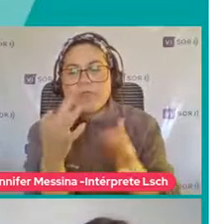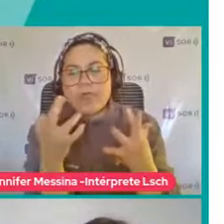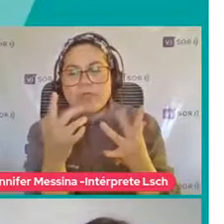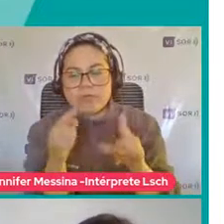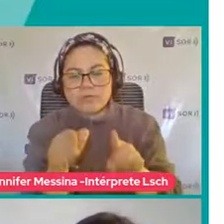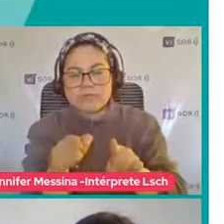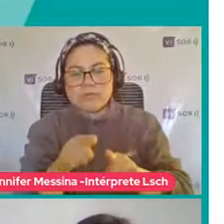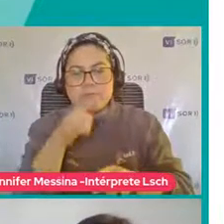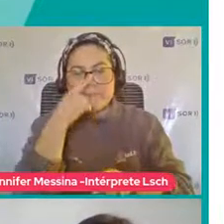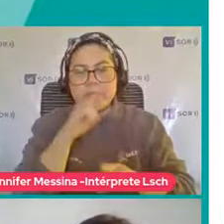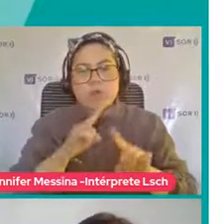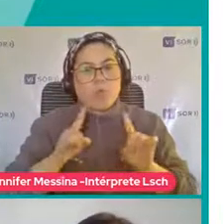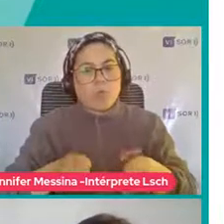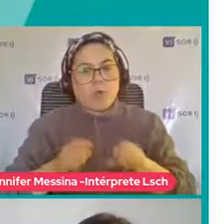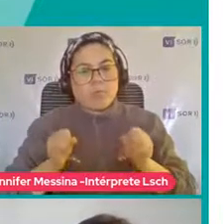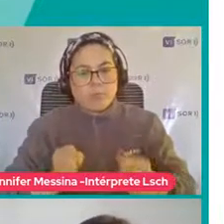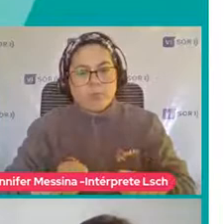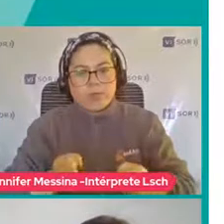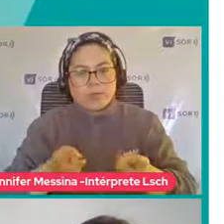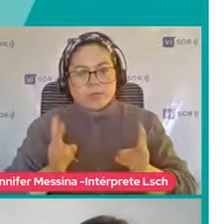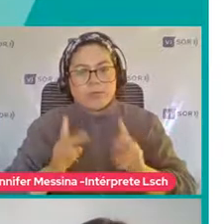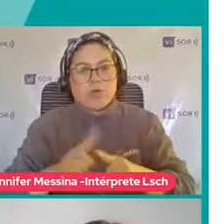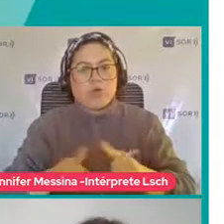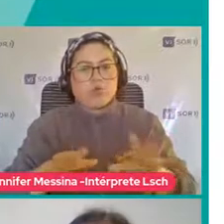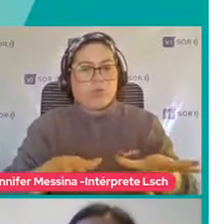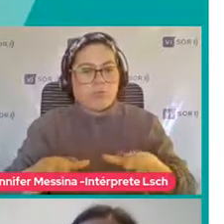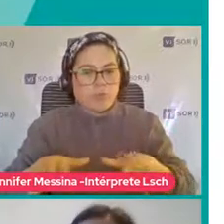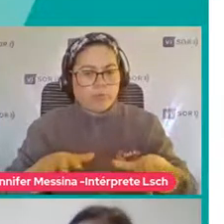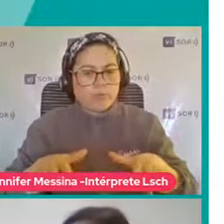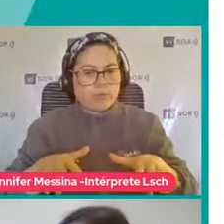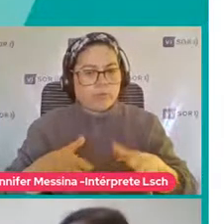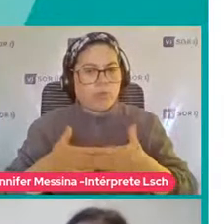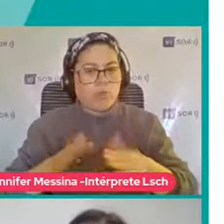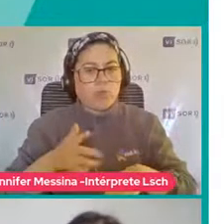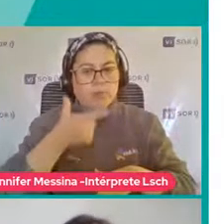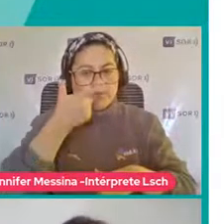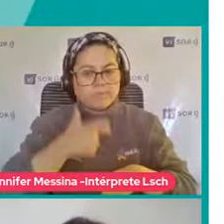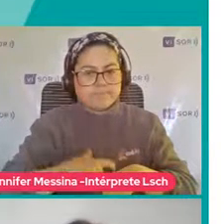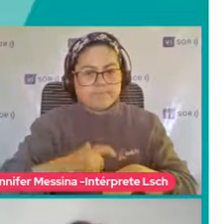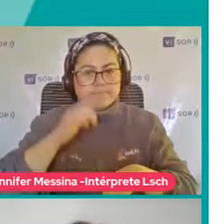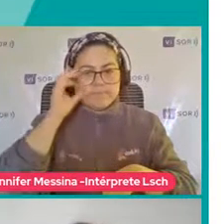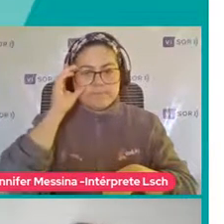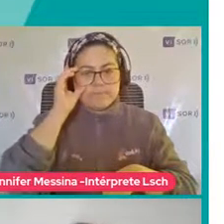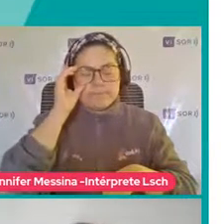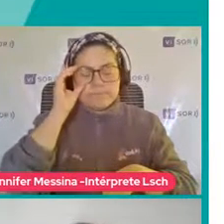dedos Pero puede presentarse Otro movimiento Estereotipado En cualquier otra Parte del cuerpo ¿Ya?